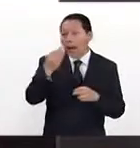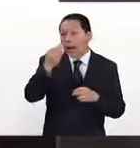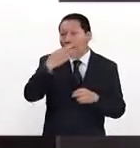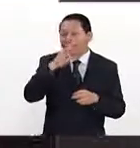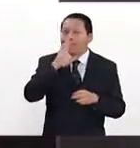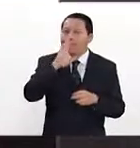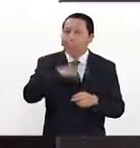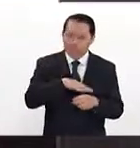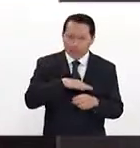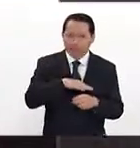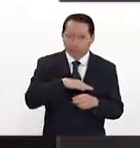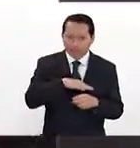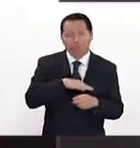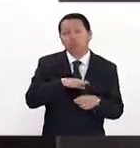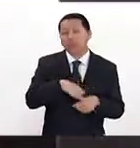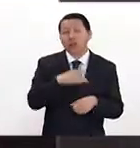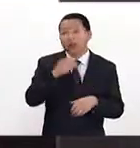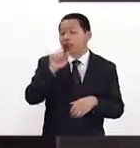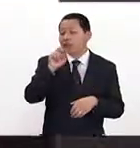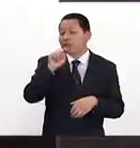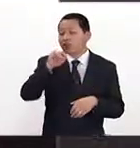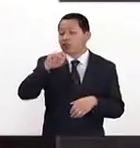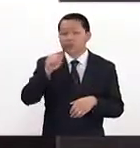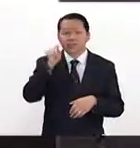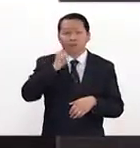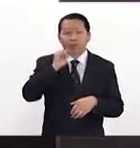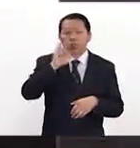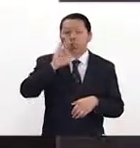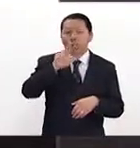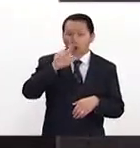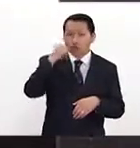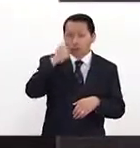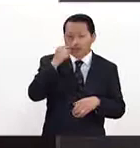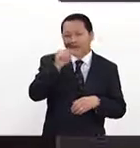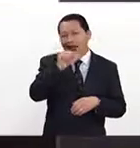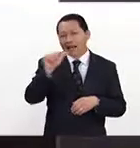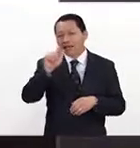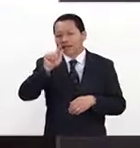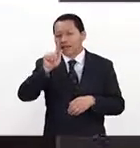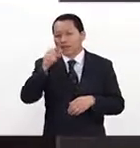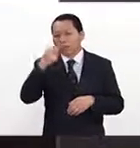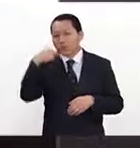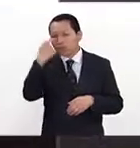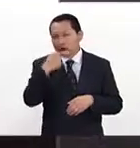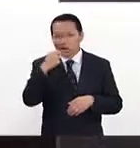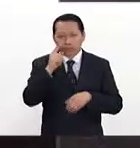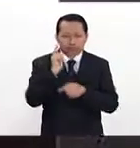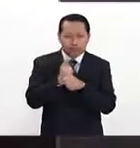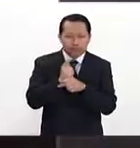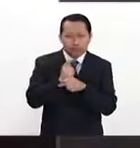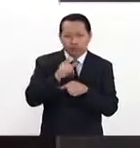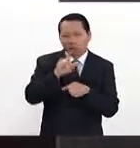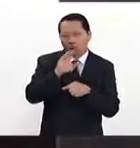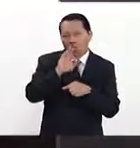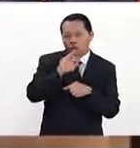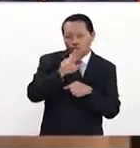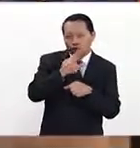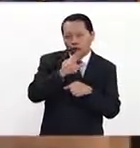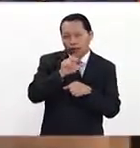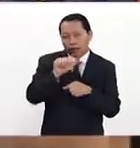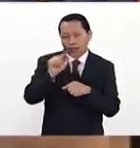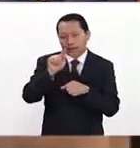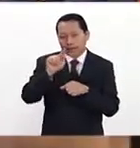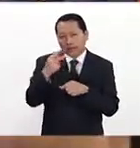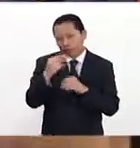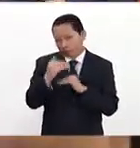Y en general los antibióticos en 48 a 72 horas nosotros claramente podemos ver el efecto. 48 a 72 horas. Un